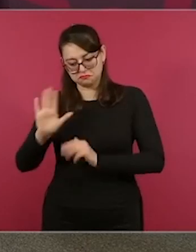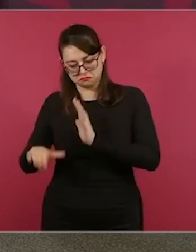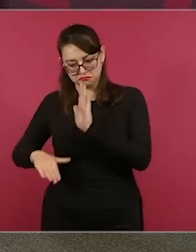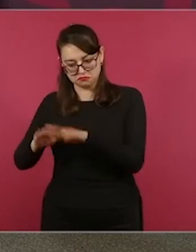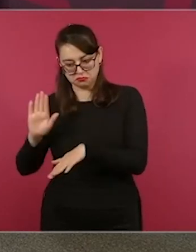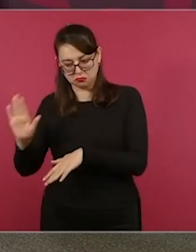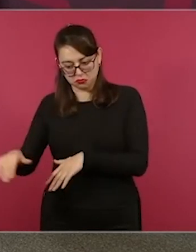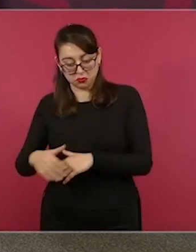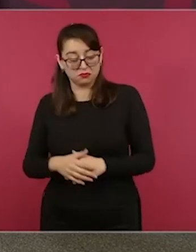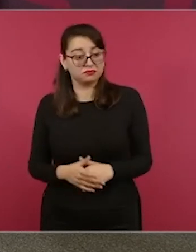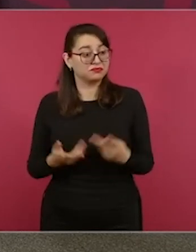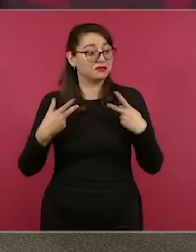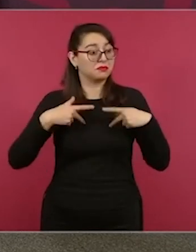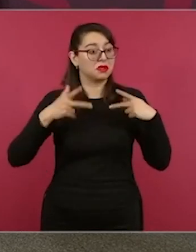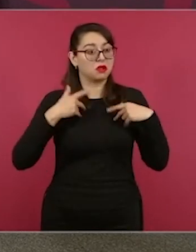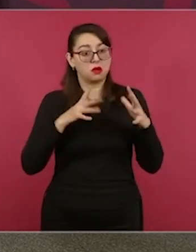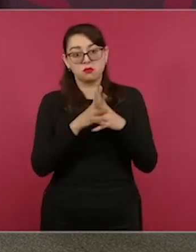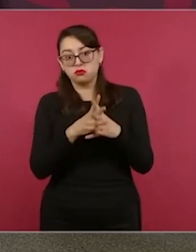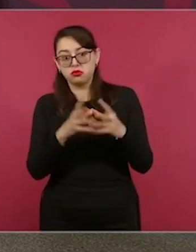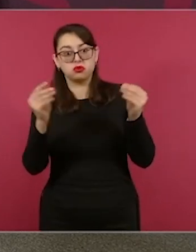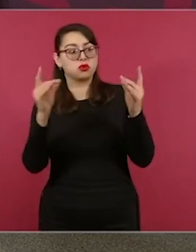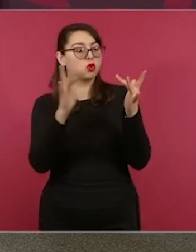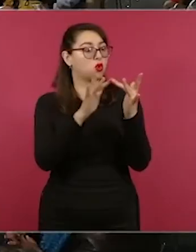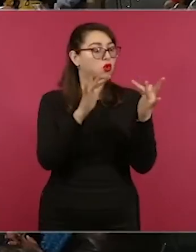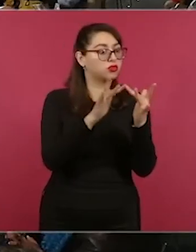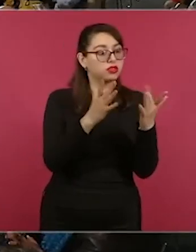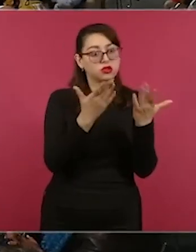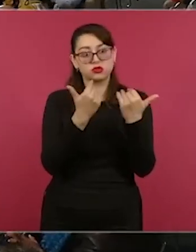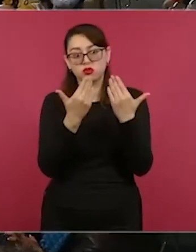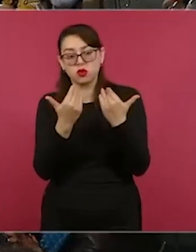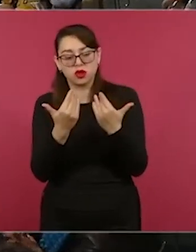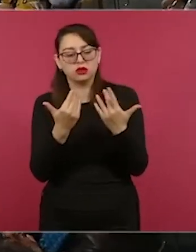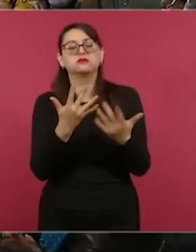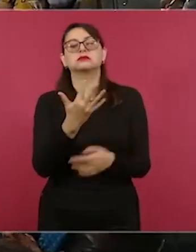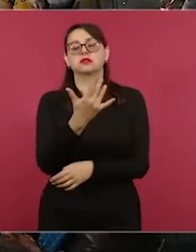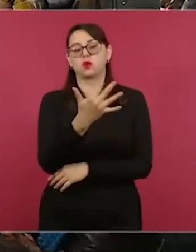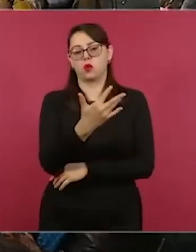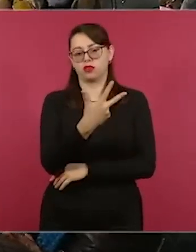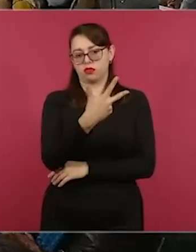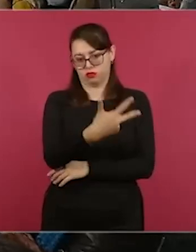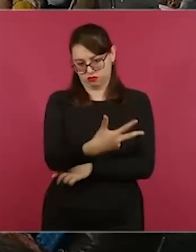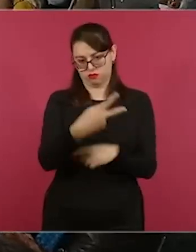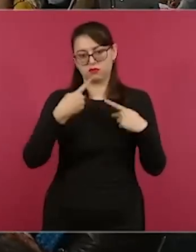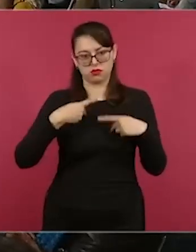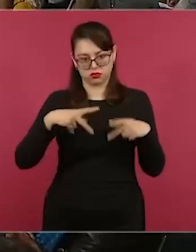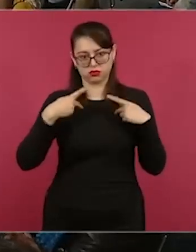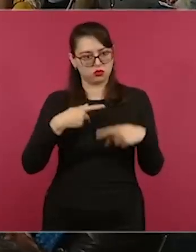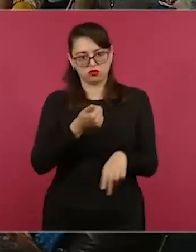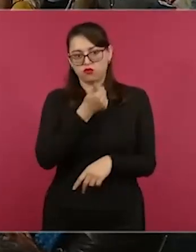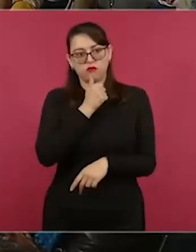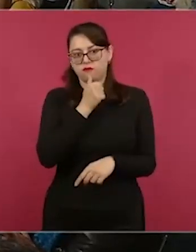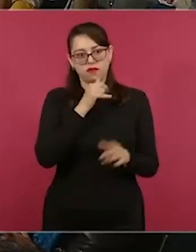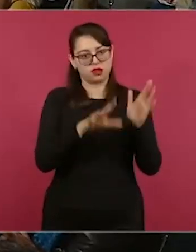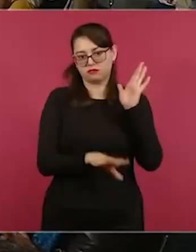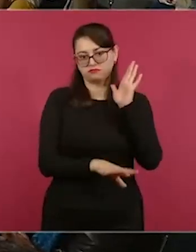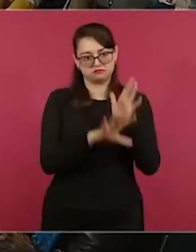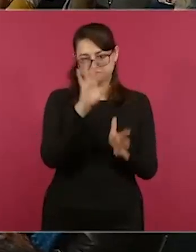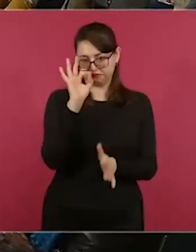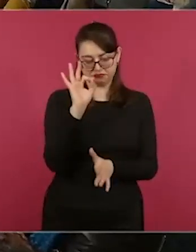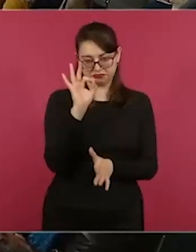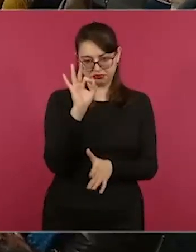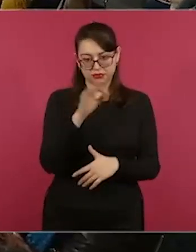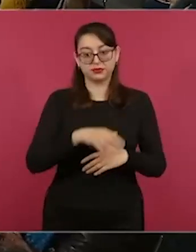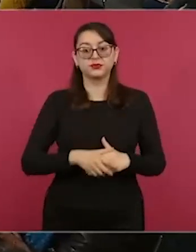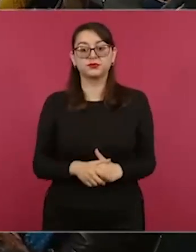cuyo número se mantiene en 58 personas. Y sobre este punto, presidente, informar que